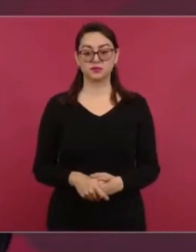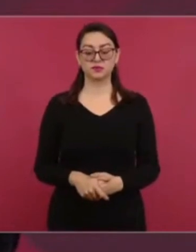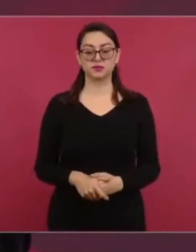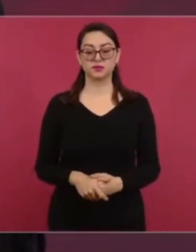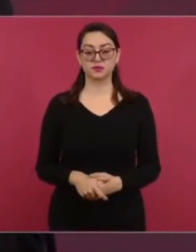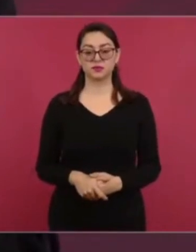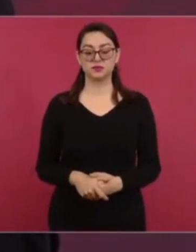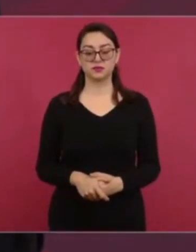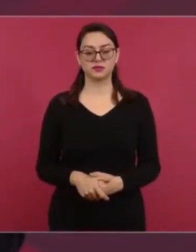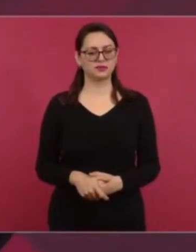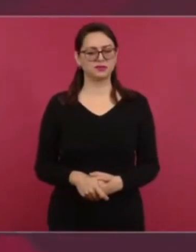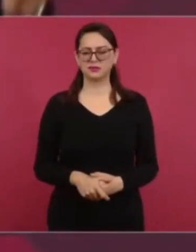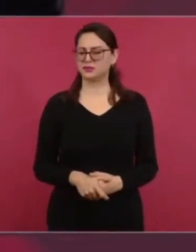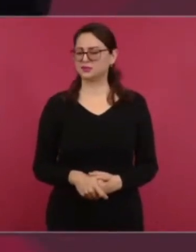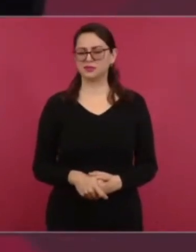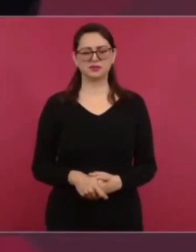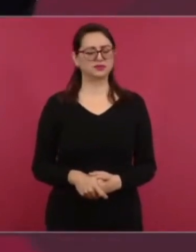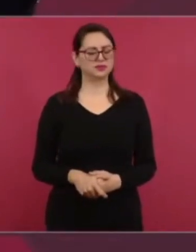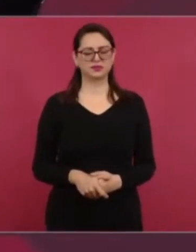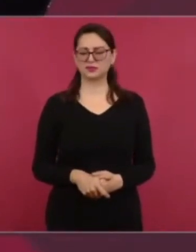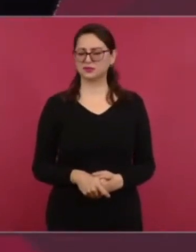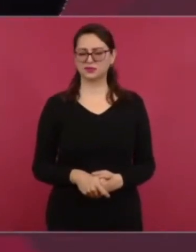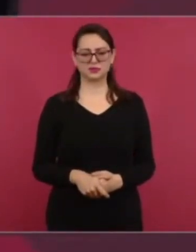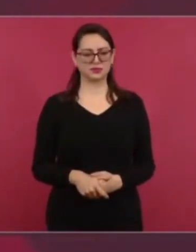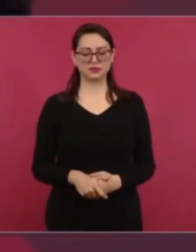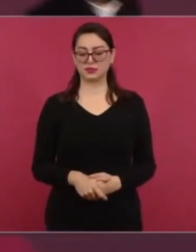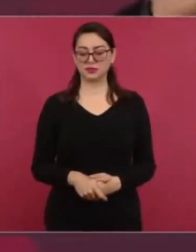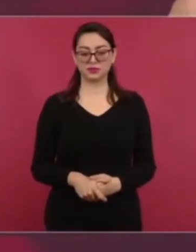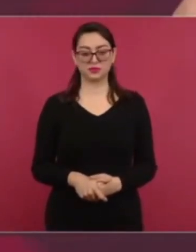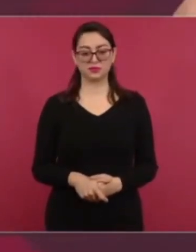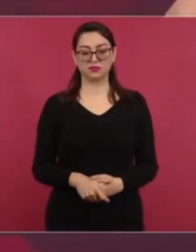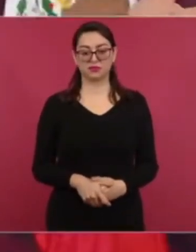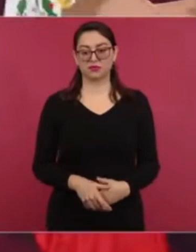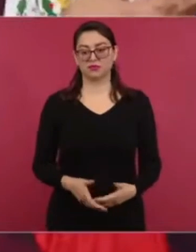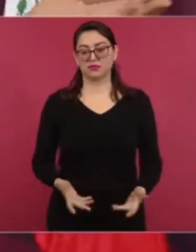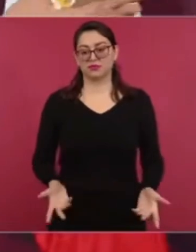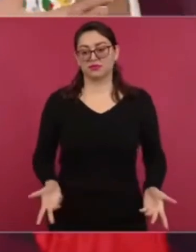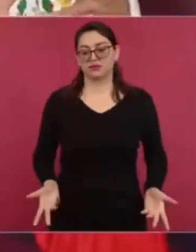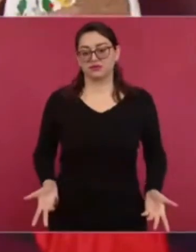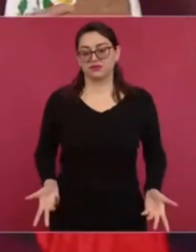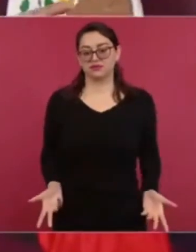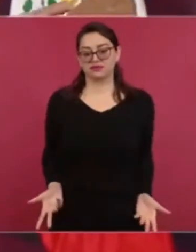No, no, no, no, no, no, no. Si invitamos abogados,